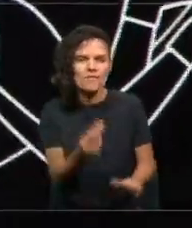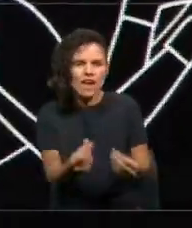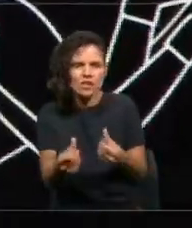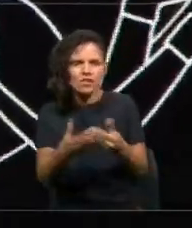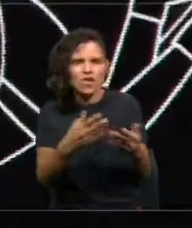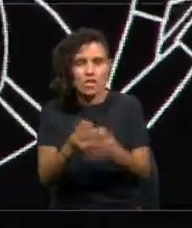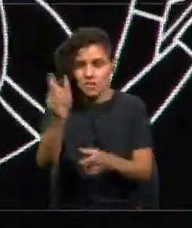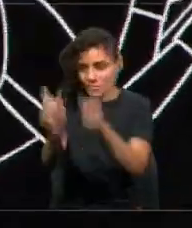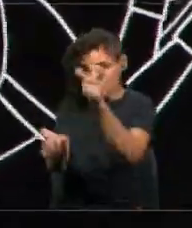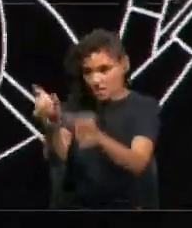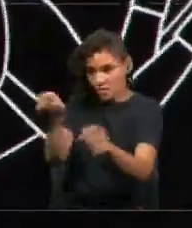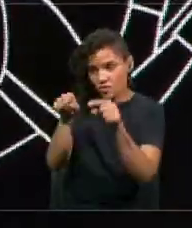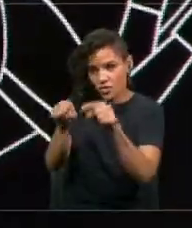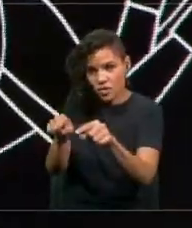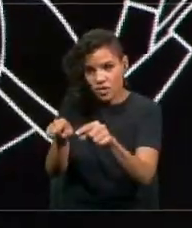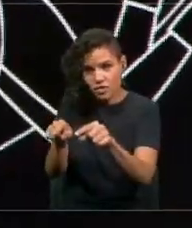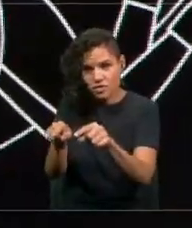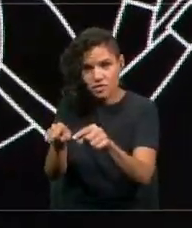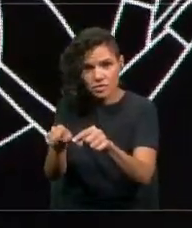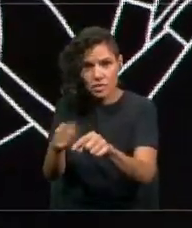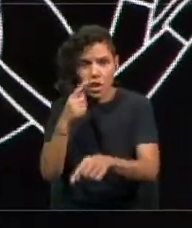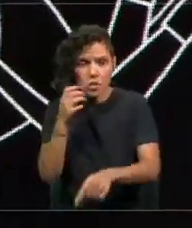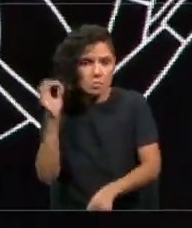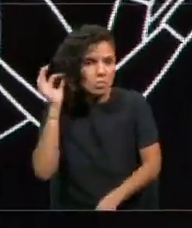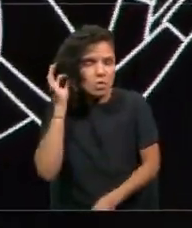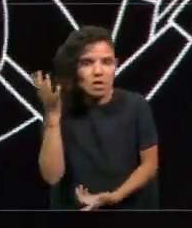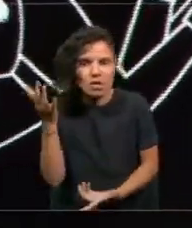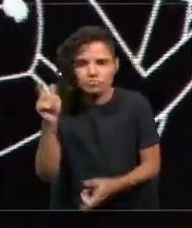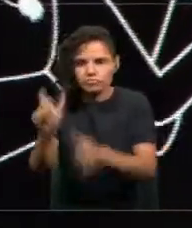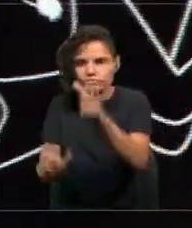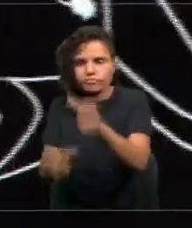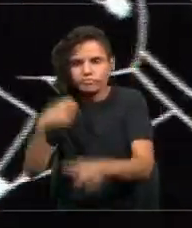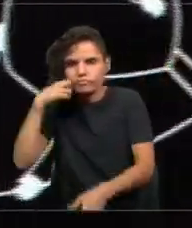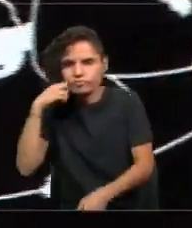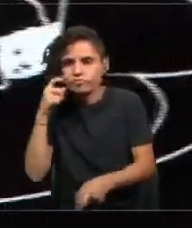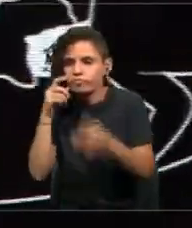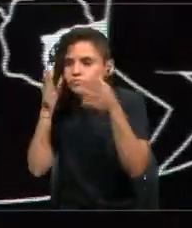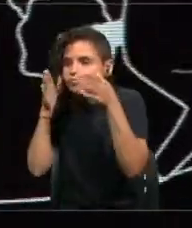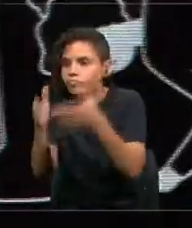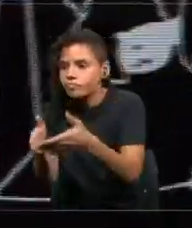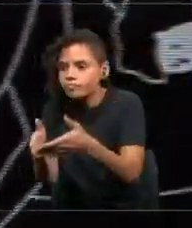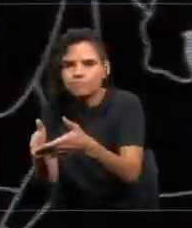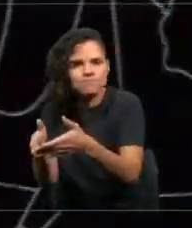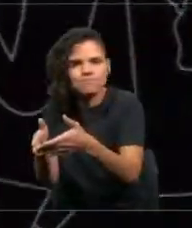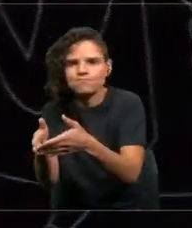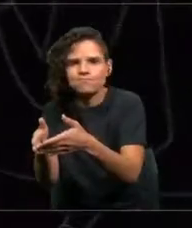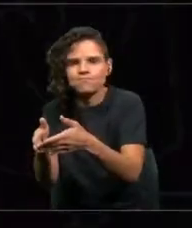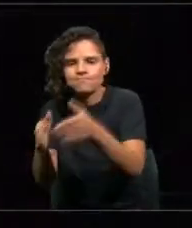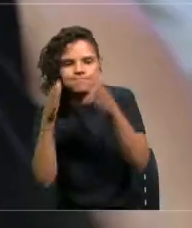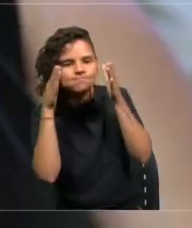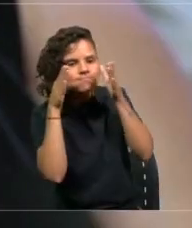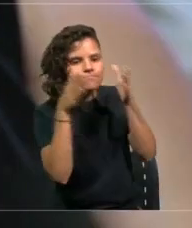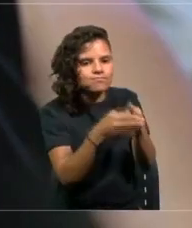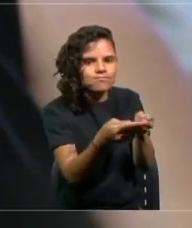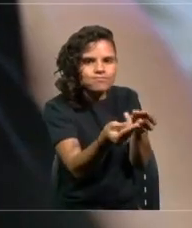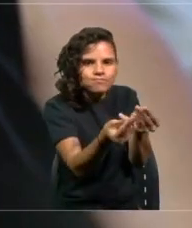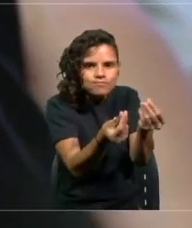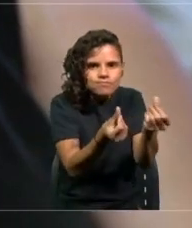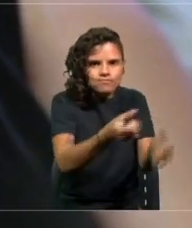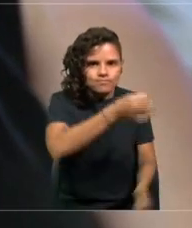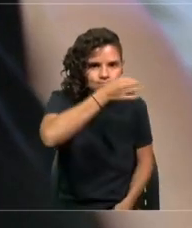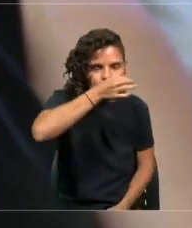de las sujetas, de los seres humanos. Ha estado puesto en la ganancia, en el capital, en el dinero,